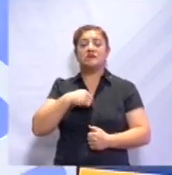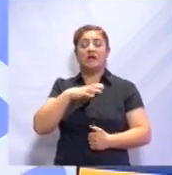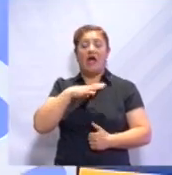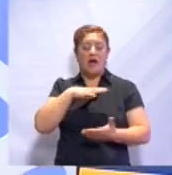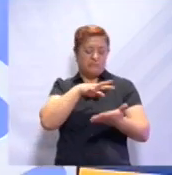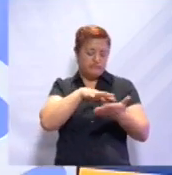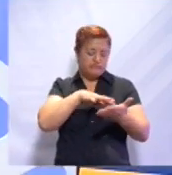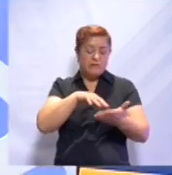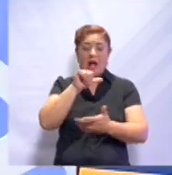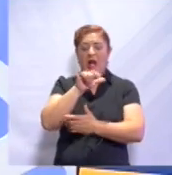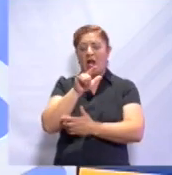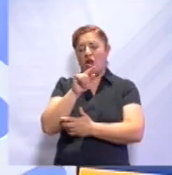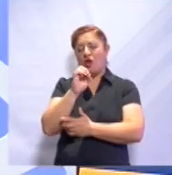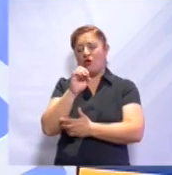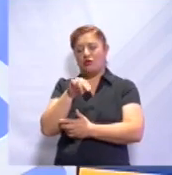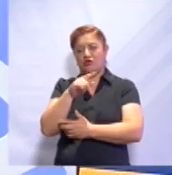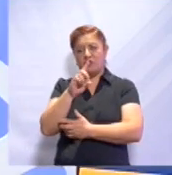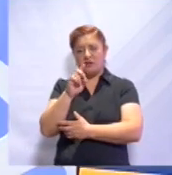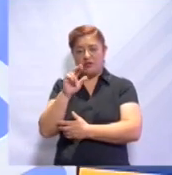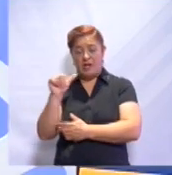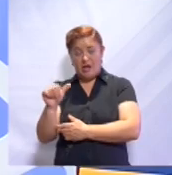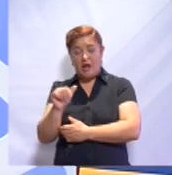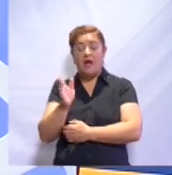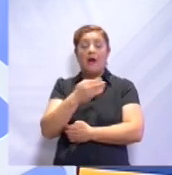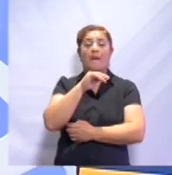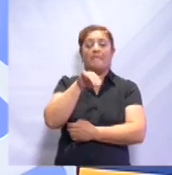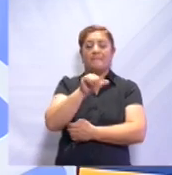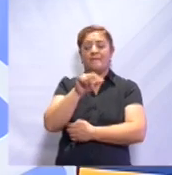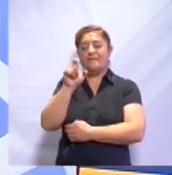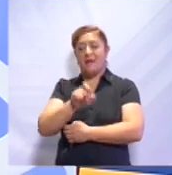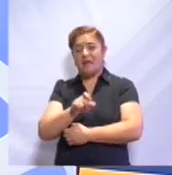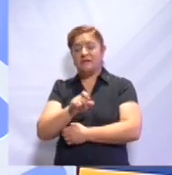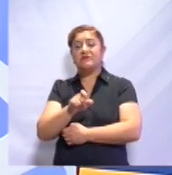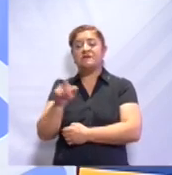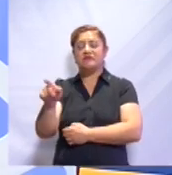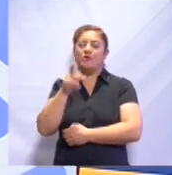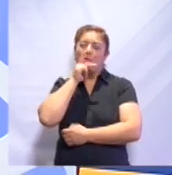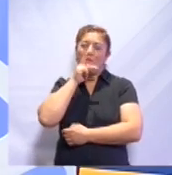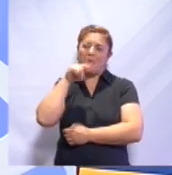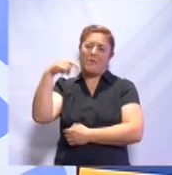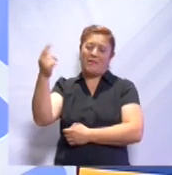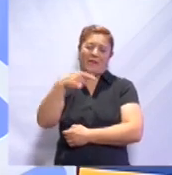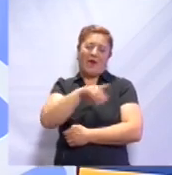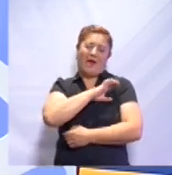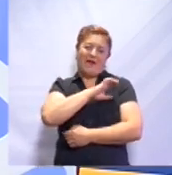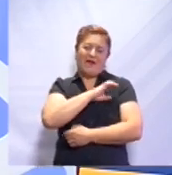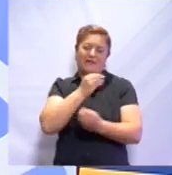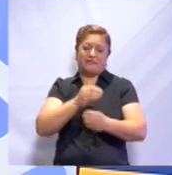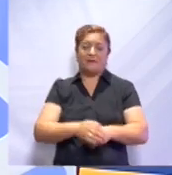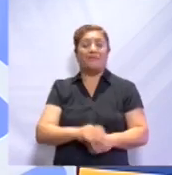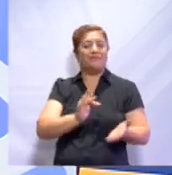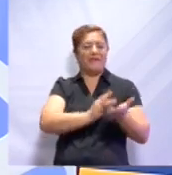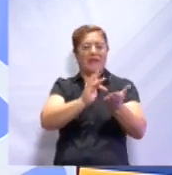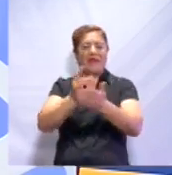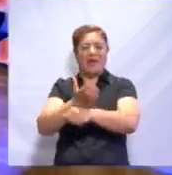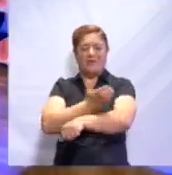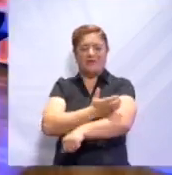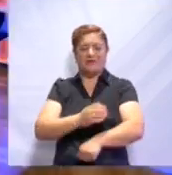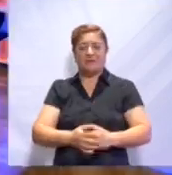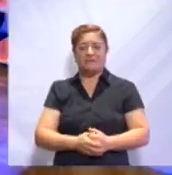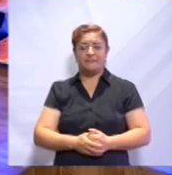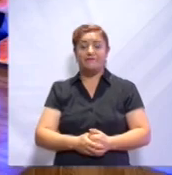para Alondra Gómez y para Maximiliano Juárez de parte de su papá Paco, que lo quiere mucho. Gracias por acompañarnos.